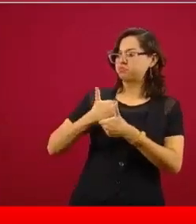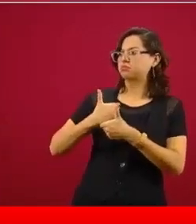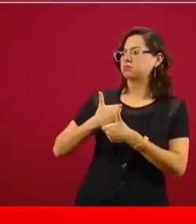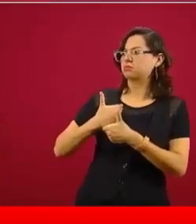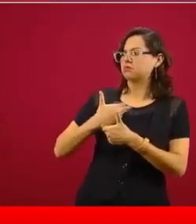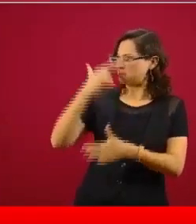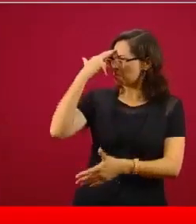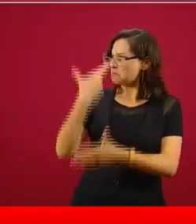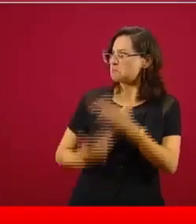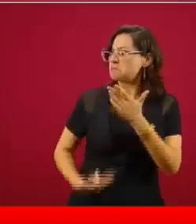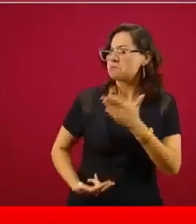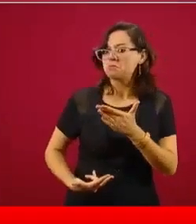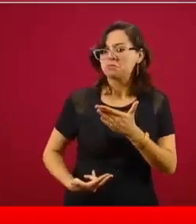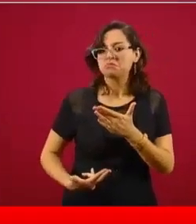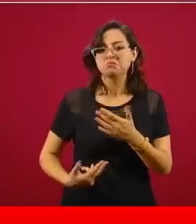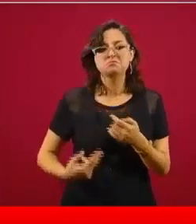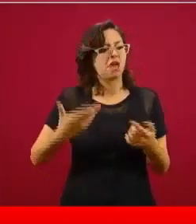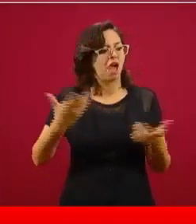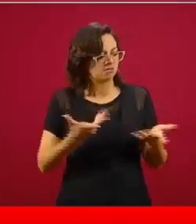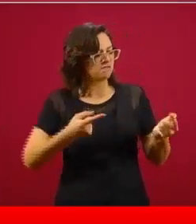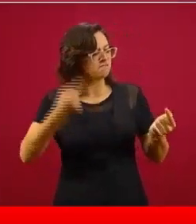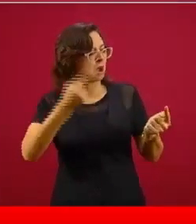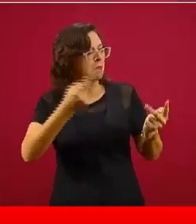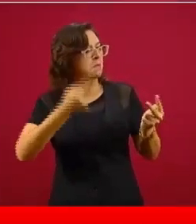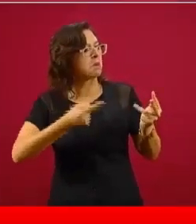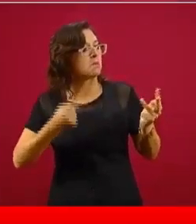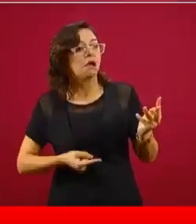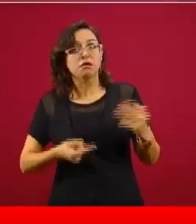qué teníamos que hacer,